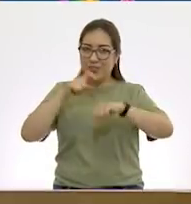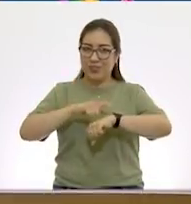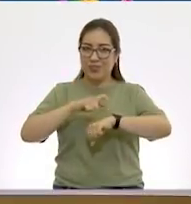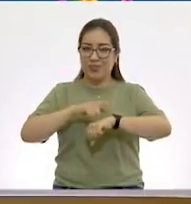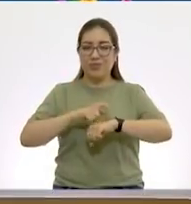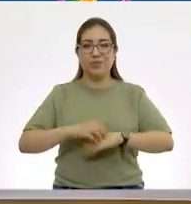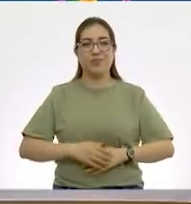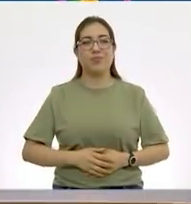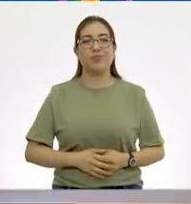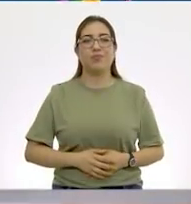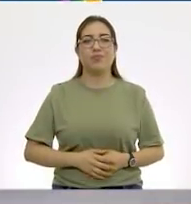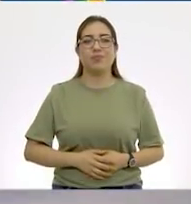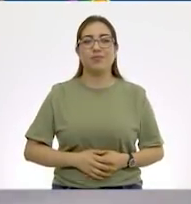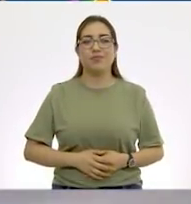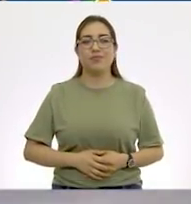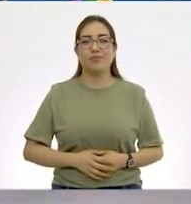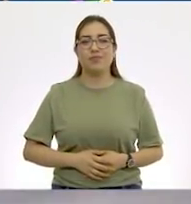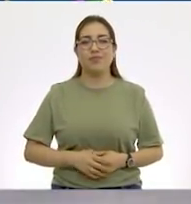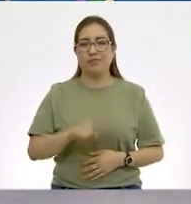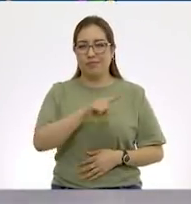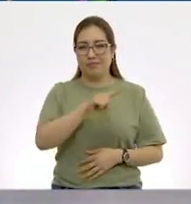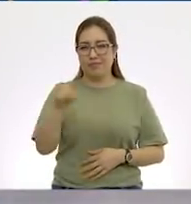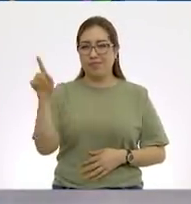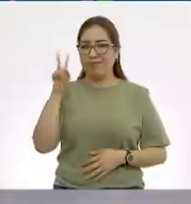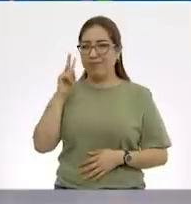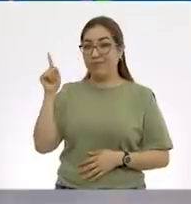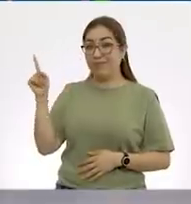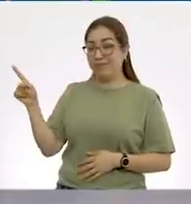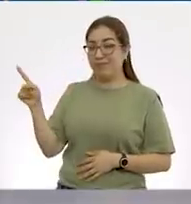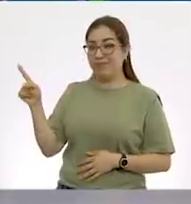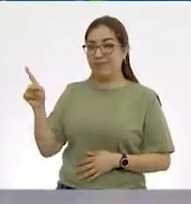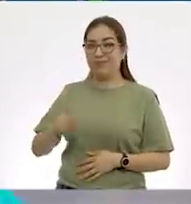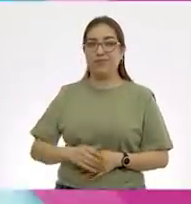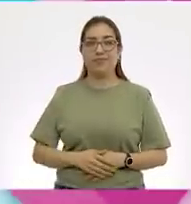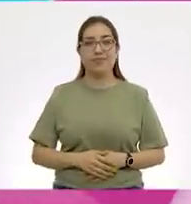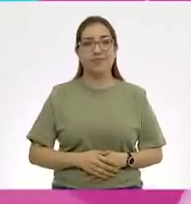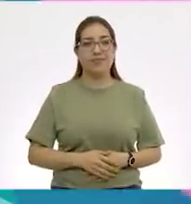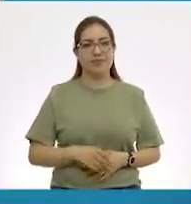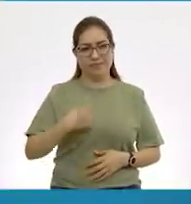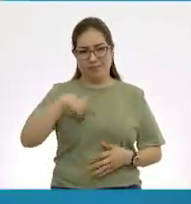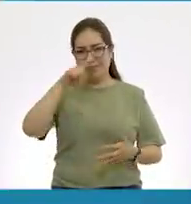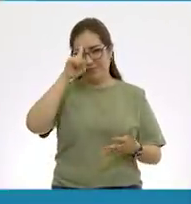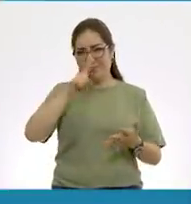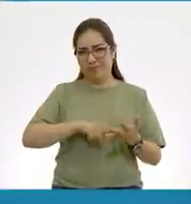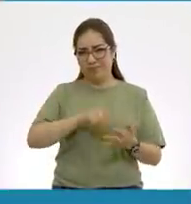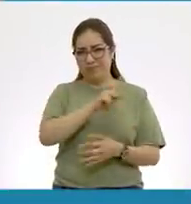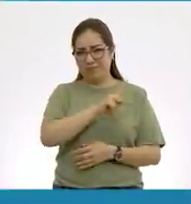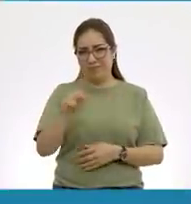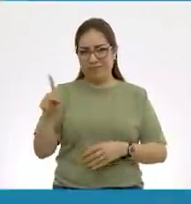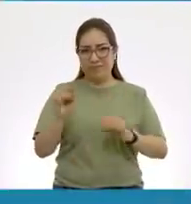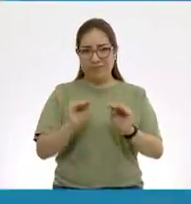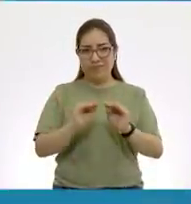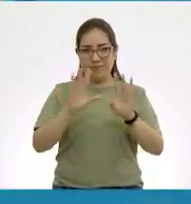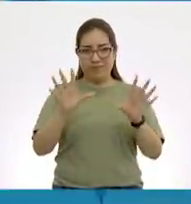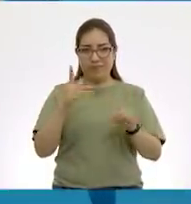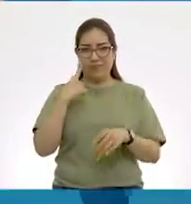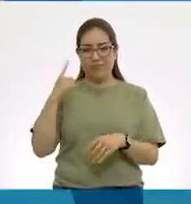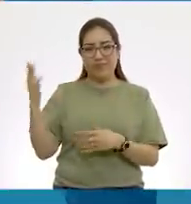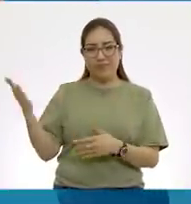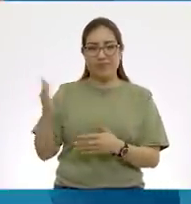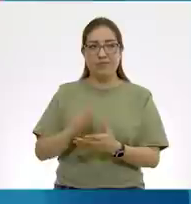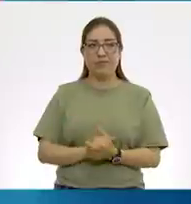sí, sí, sí. Y miren, si vemos esta imagen, creo que quedará muy claro que lo que estamos